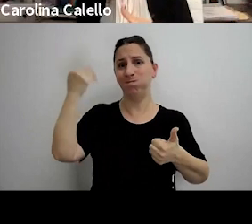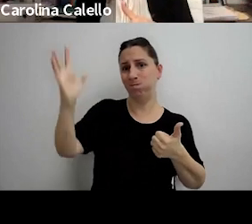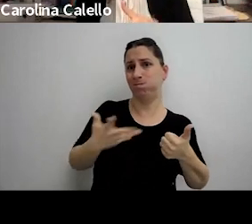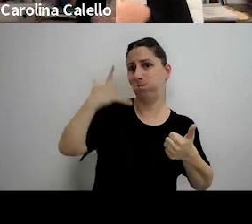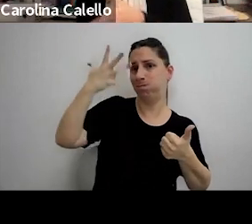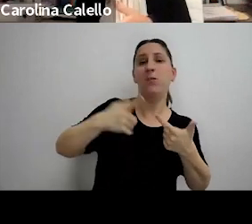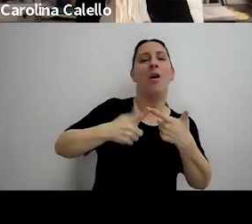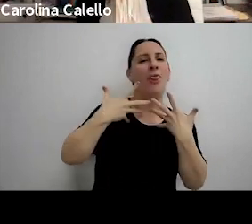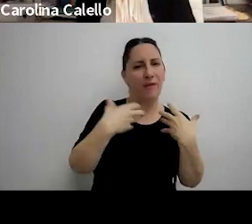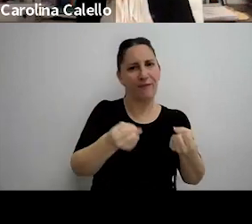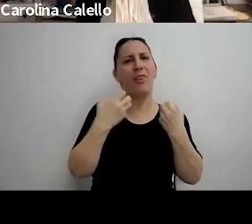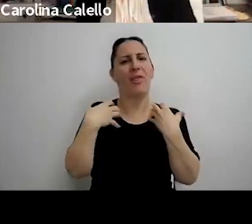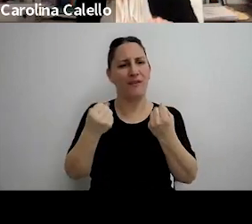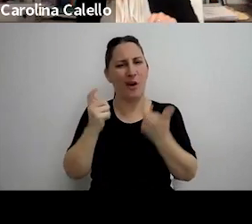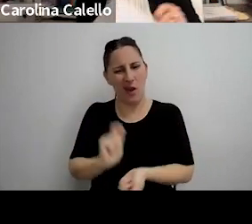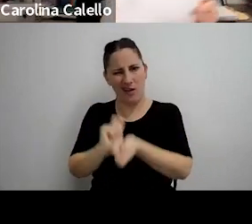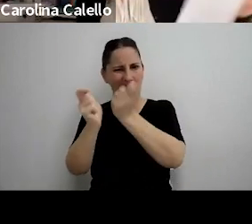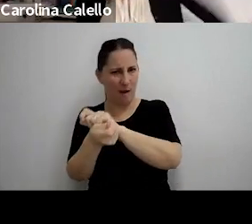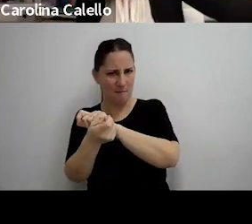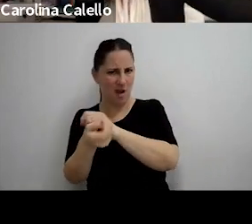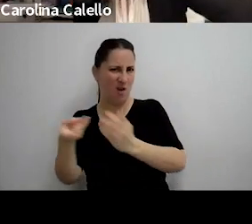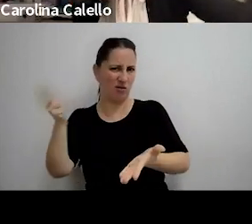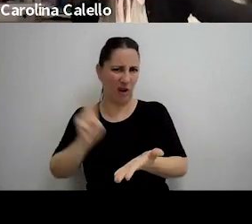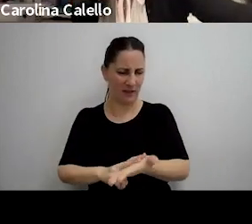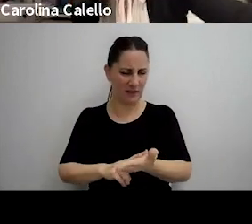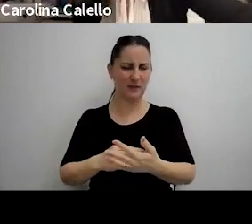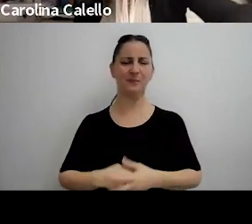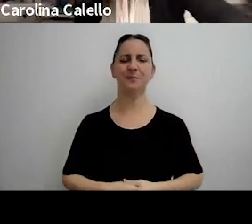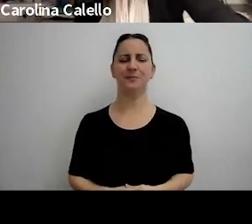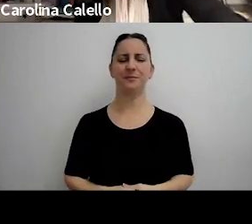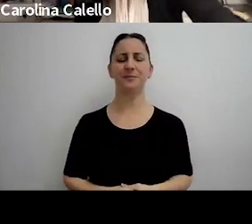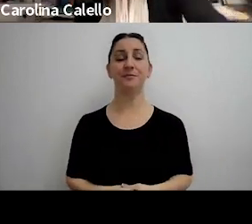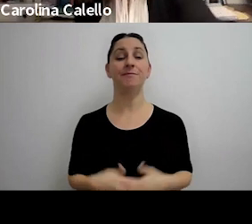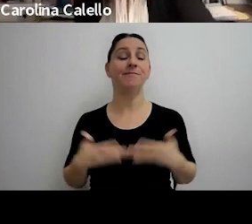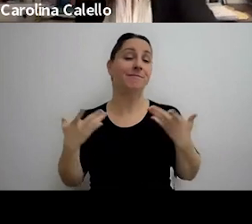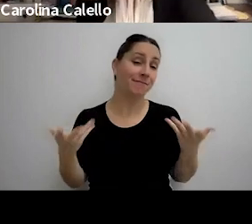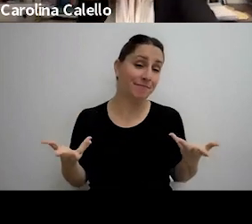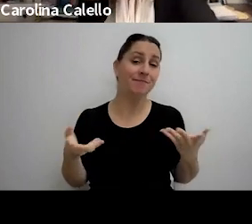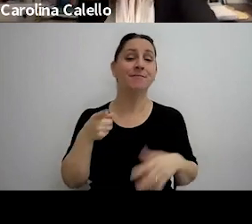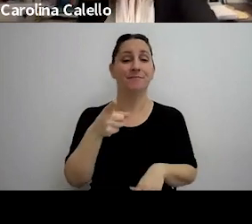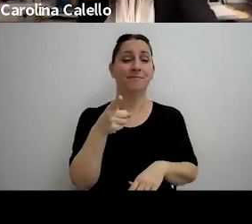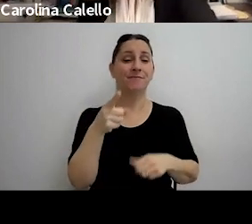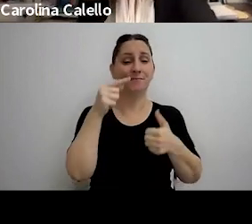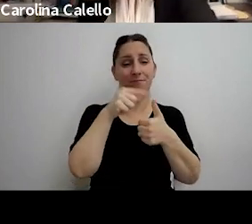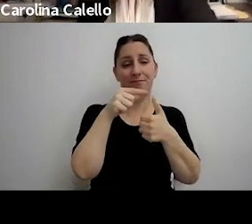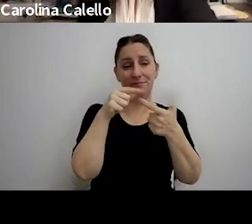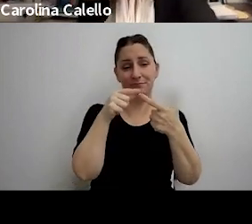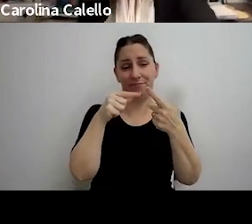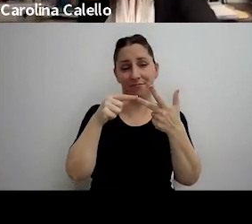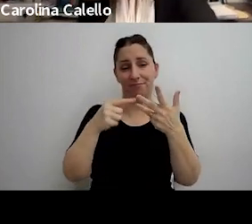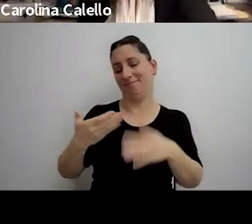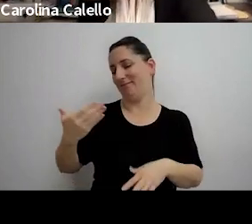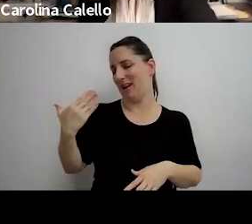ahora le cambian con otra determinación así que bueno esa era un precedente